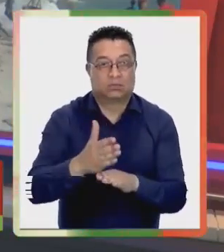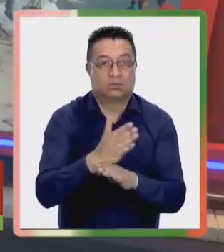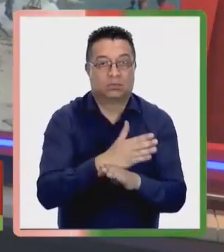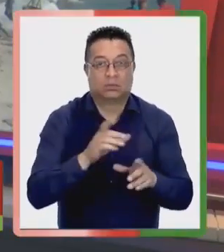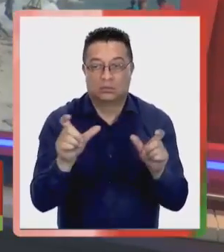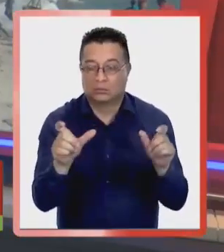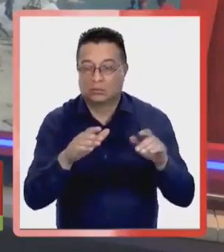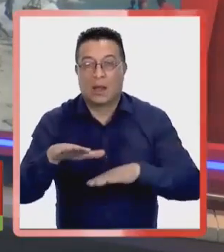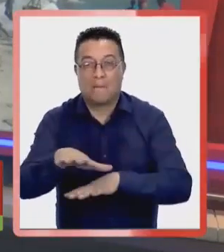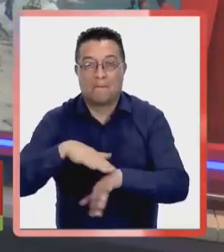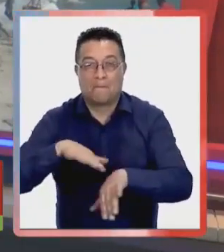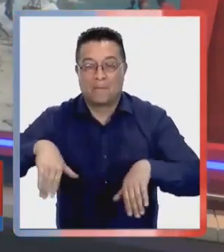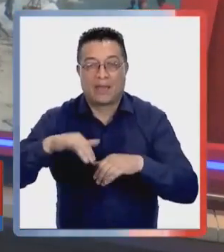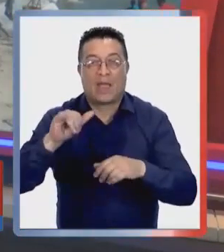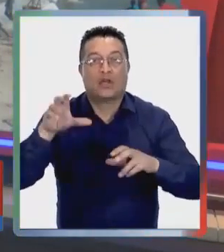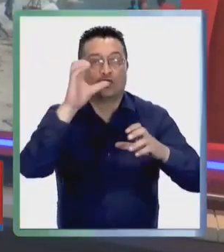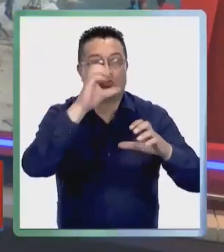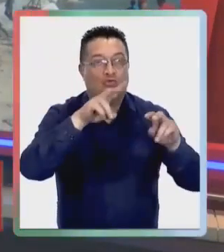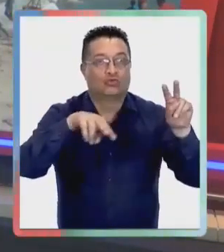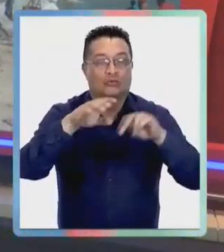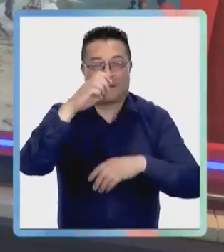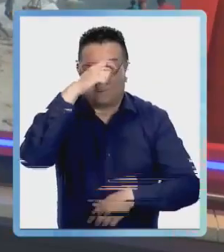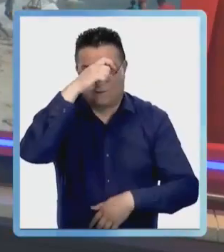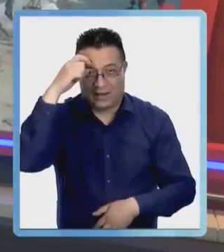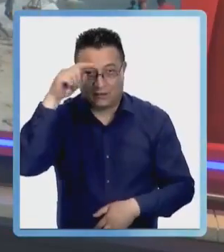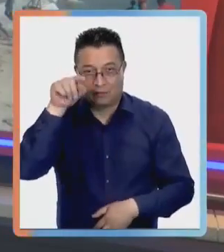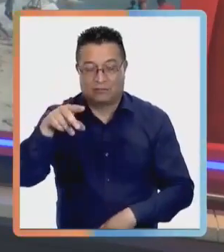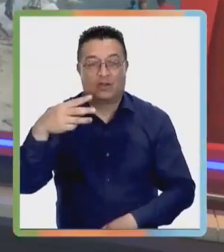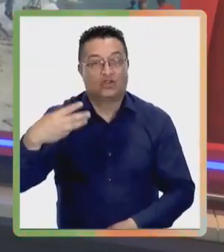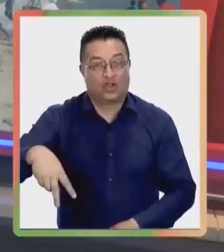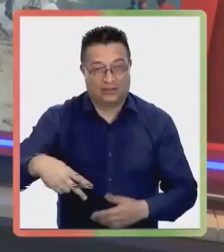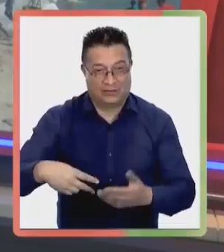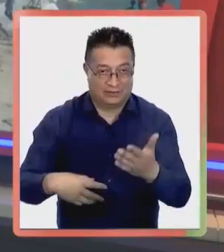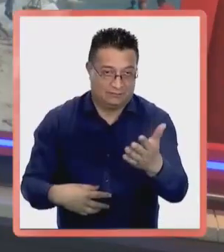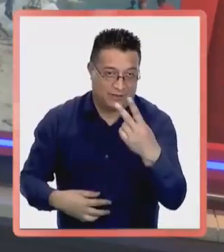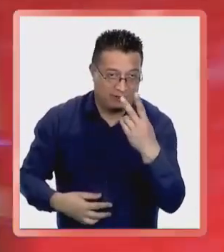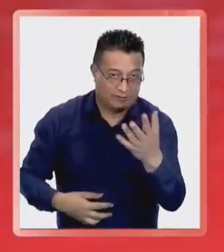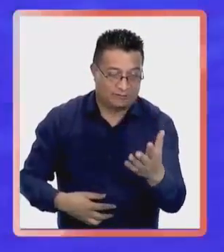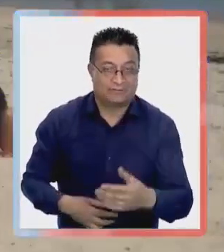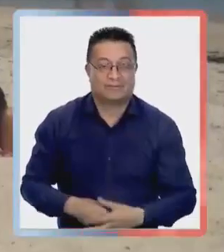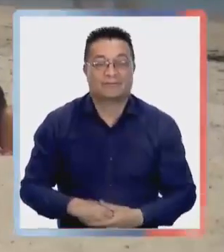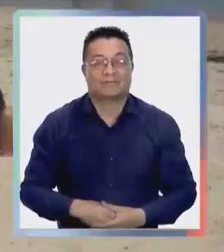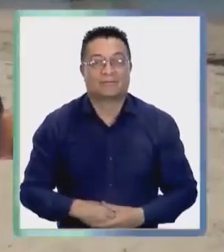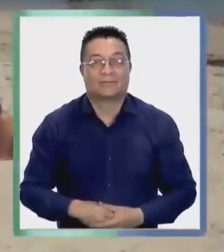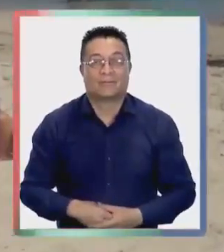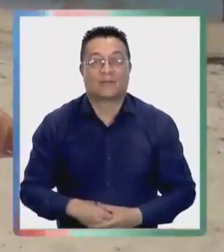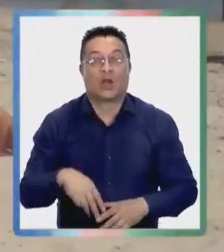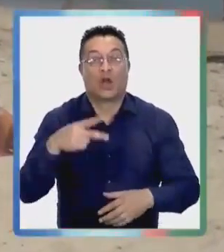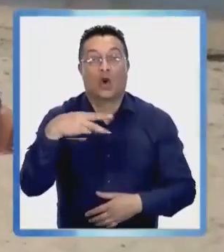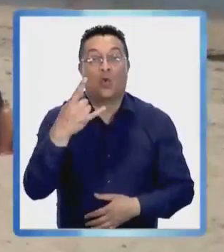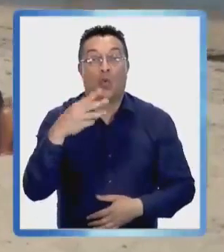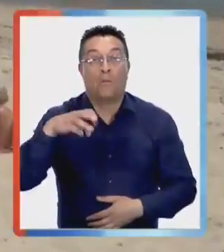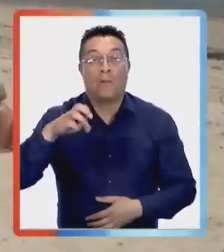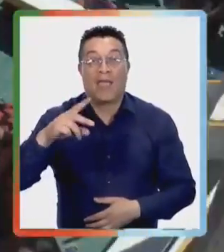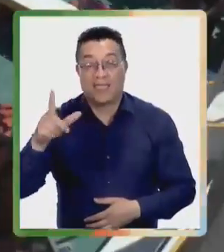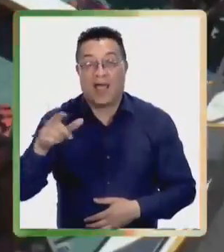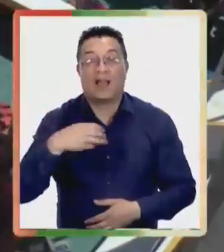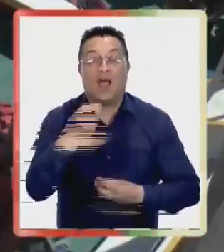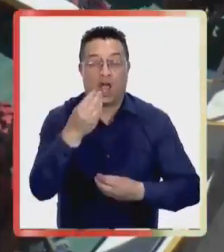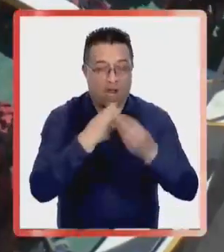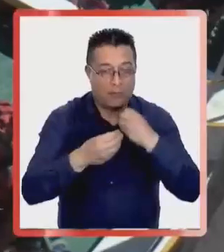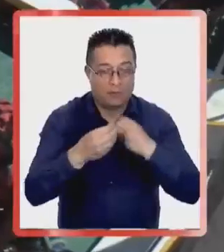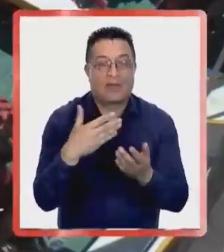vigilar las playas y los sectores turísticos durante el verano. Red Noticias con esta nota. Humedales, zonas costeras,